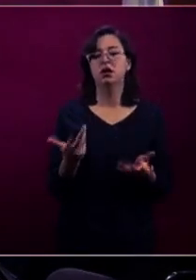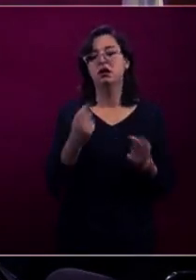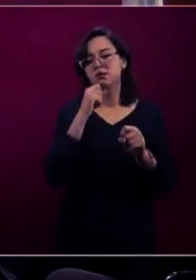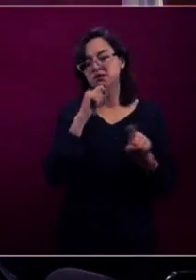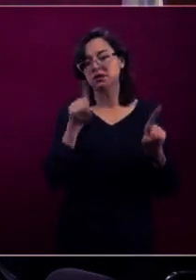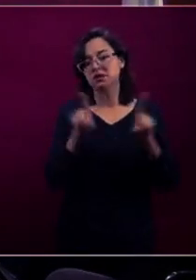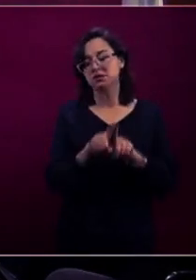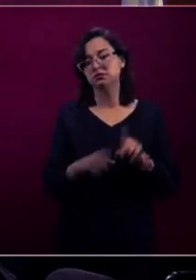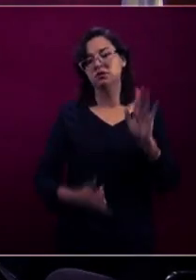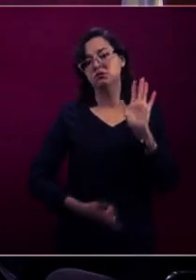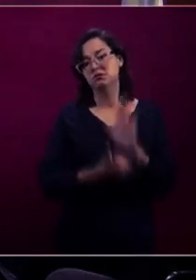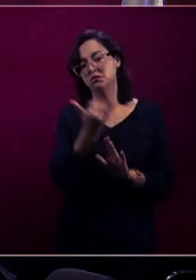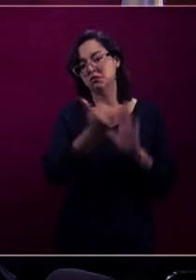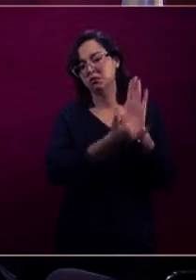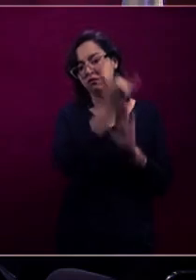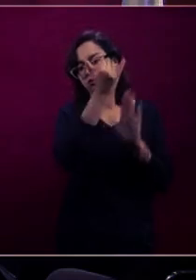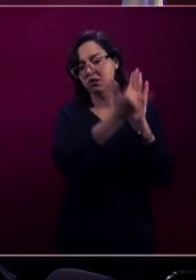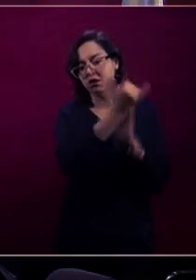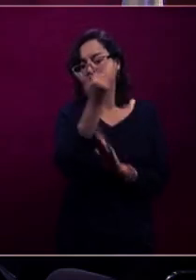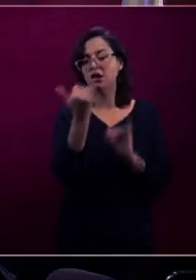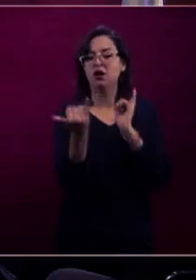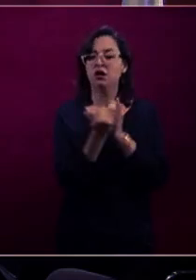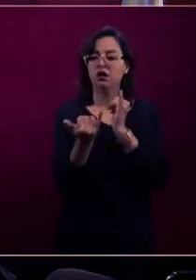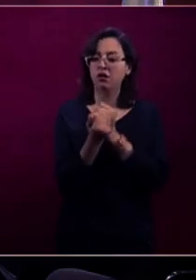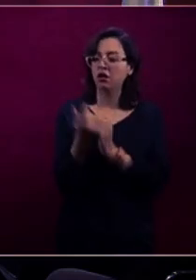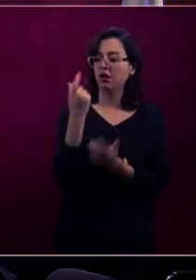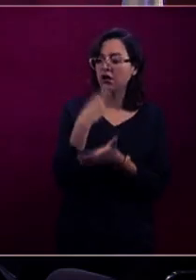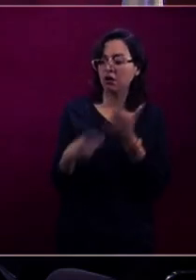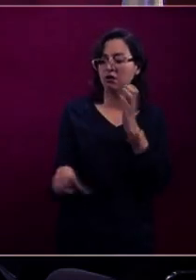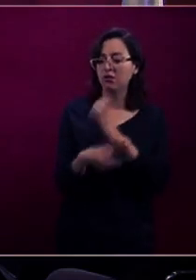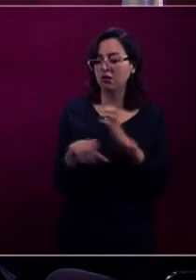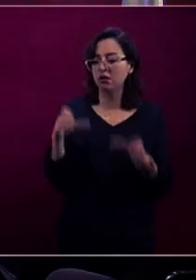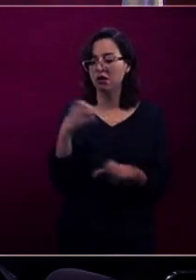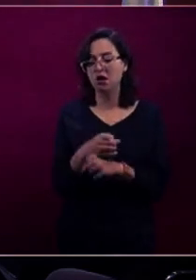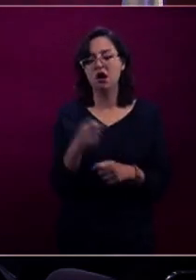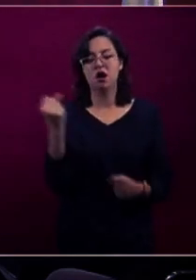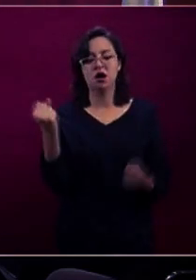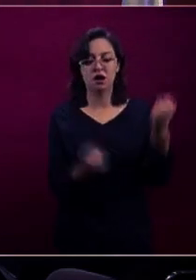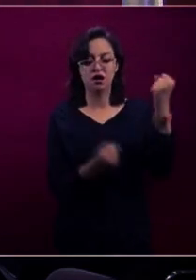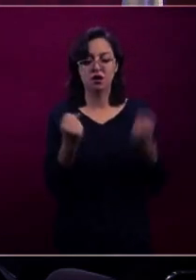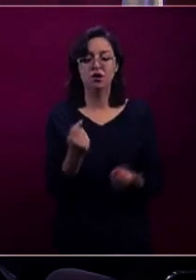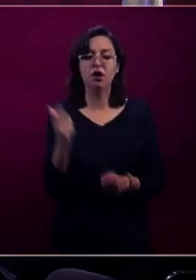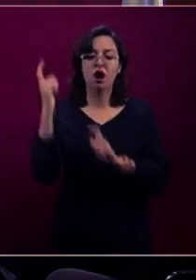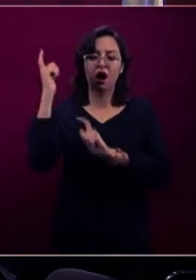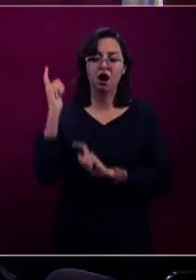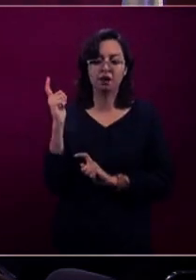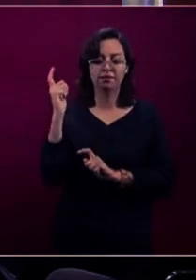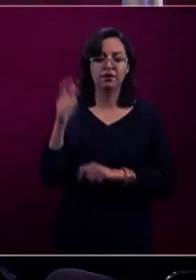Y adquisición de equipo, principalmente vehículos y armamento.